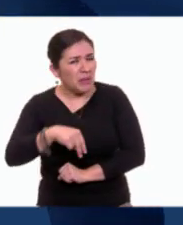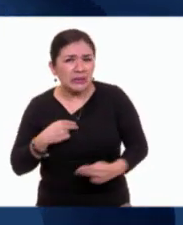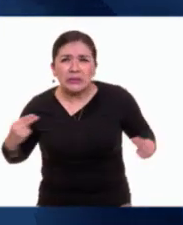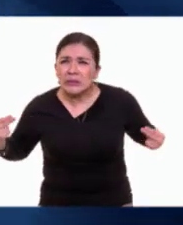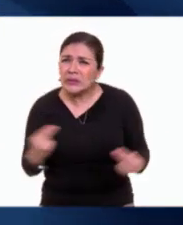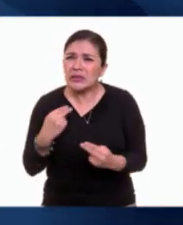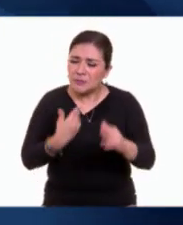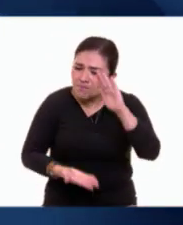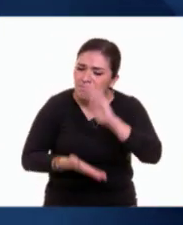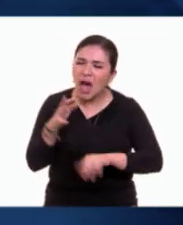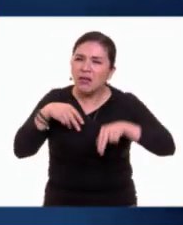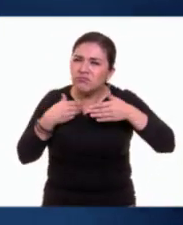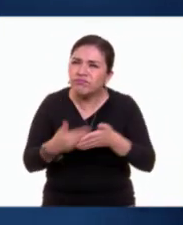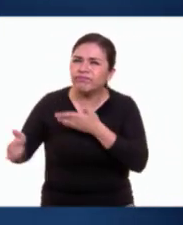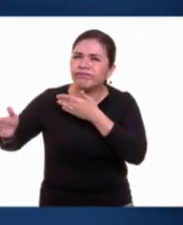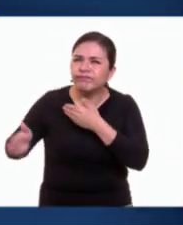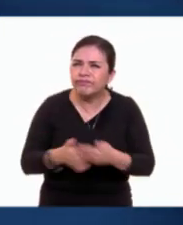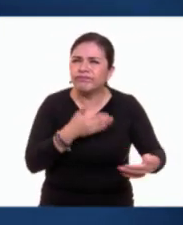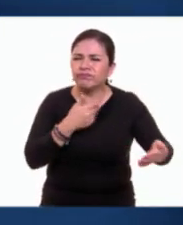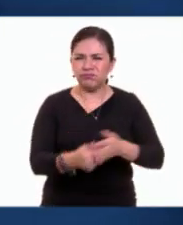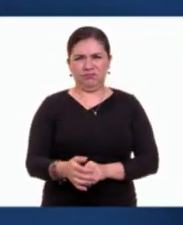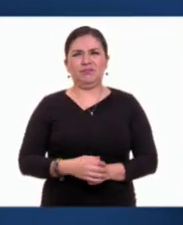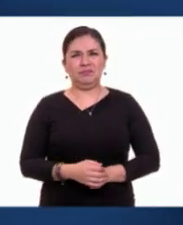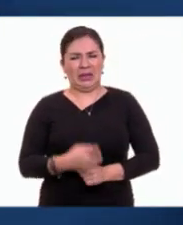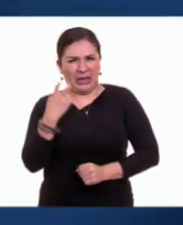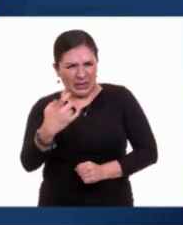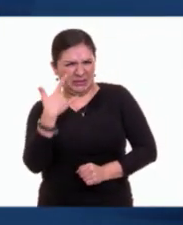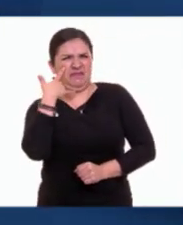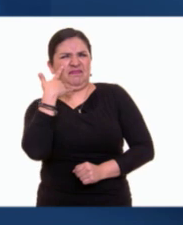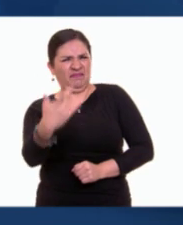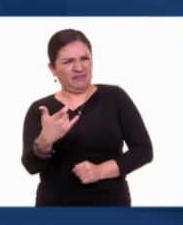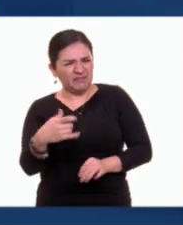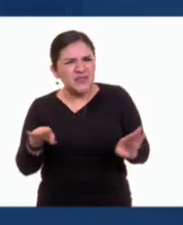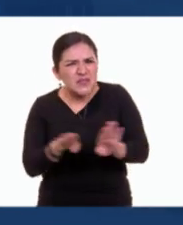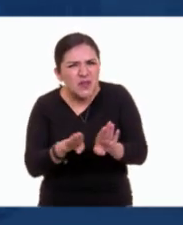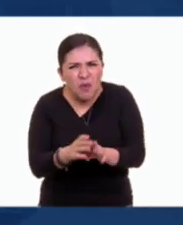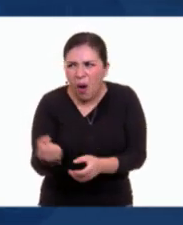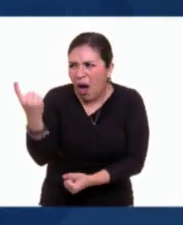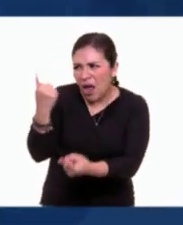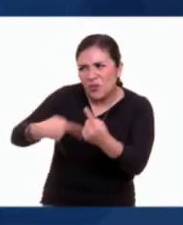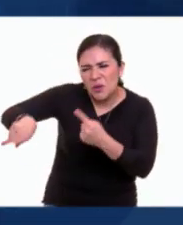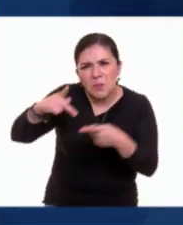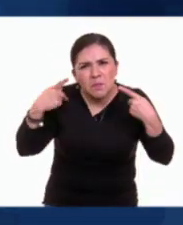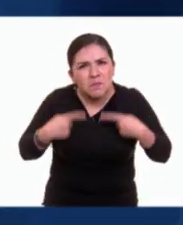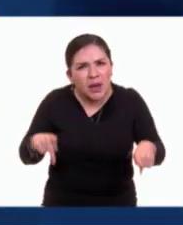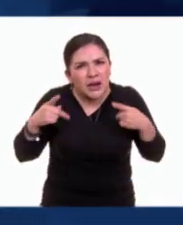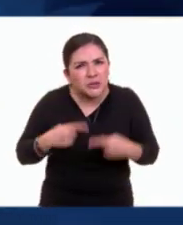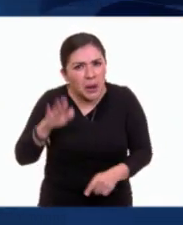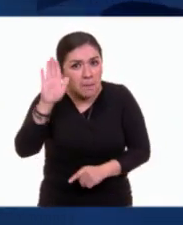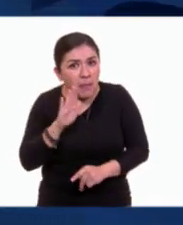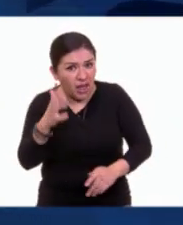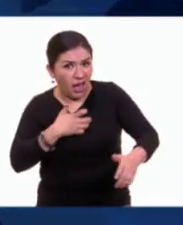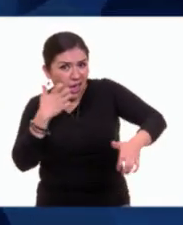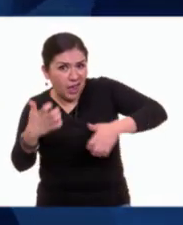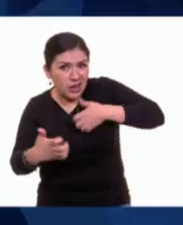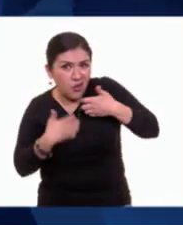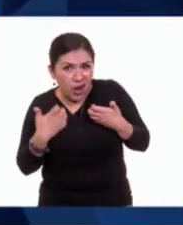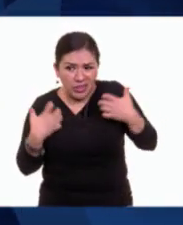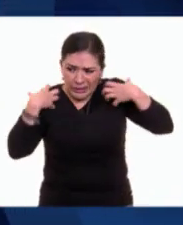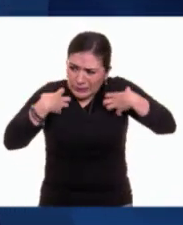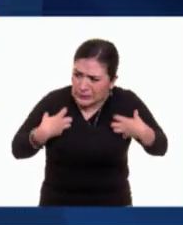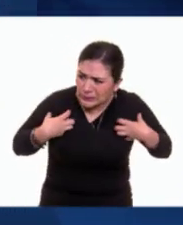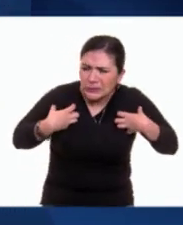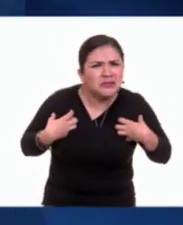invencible de andar. Observación curiosa, ninguno de aquellos viajeros parecía irritado contra el furioso